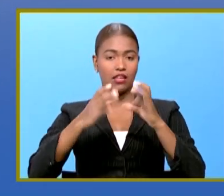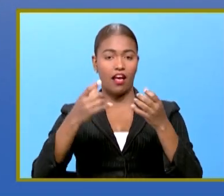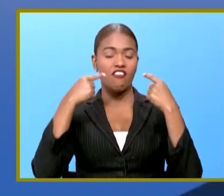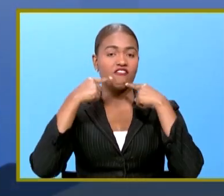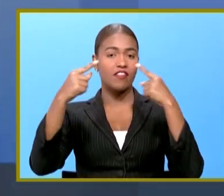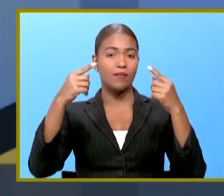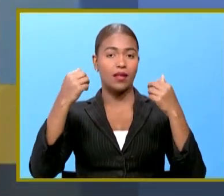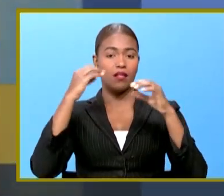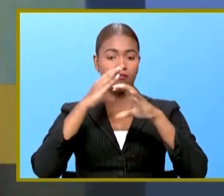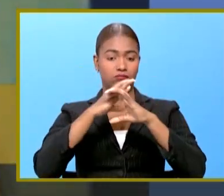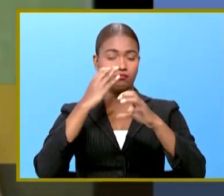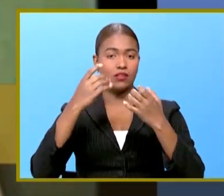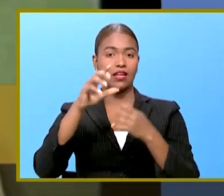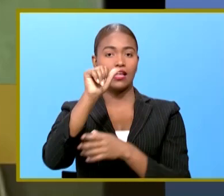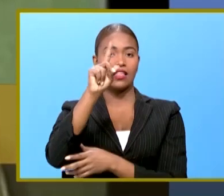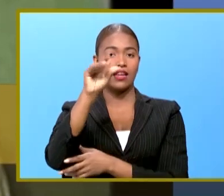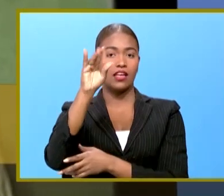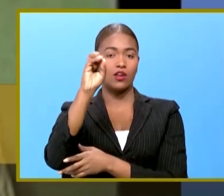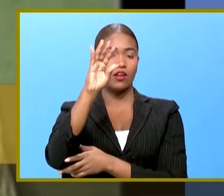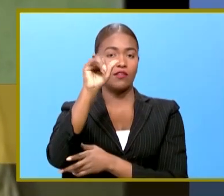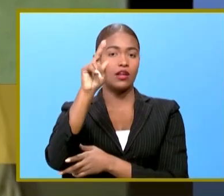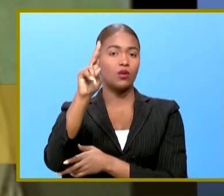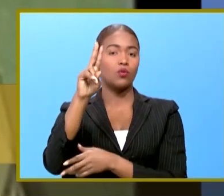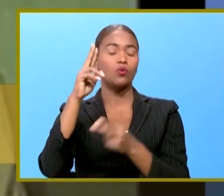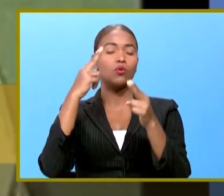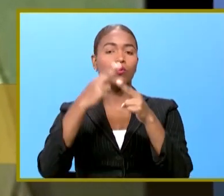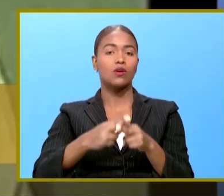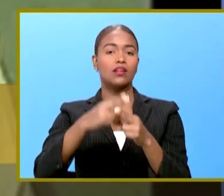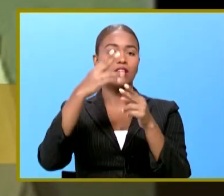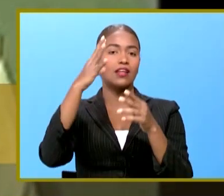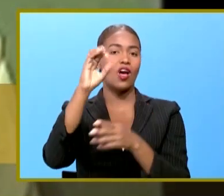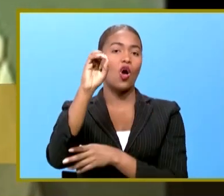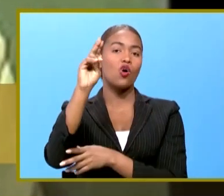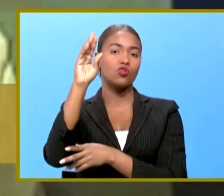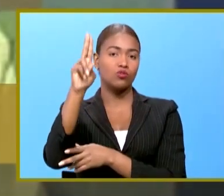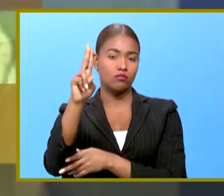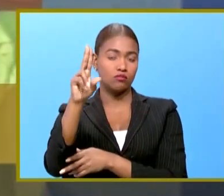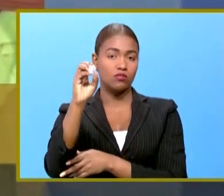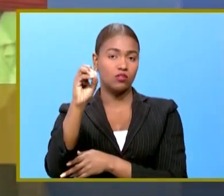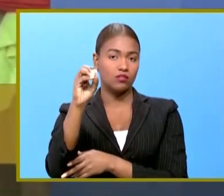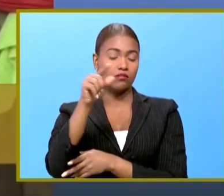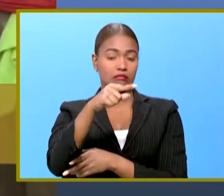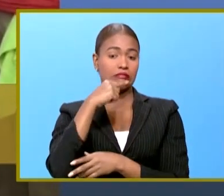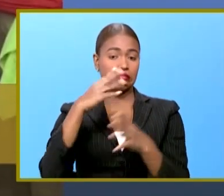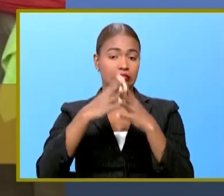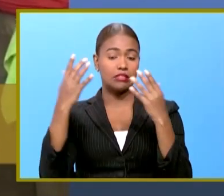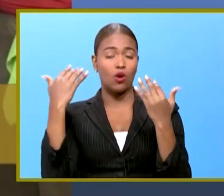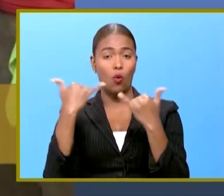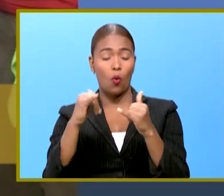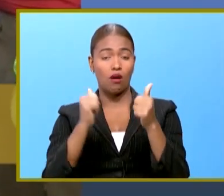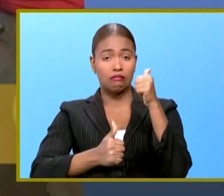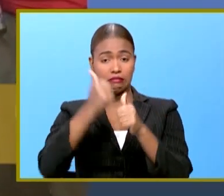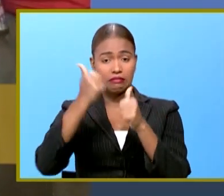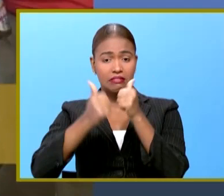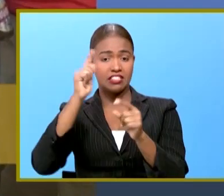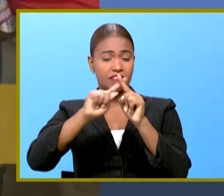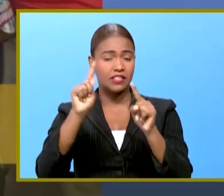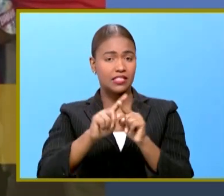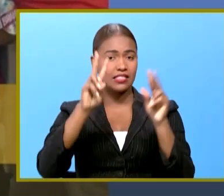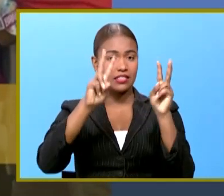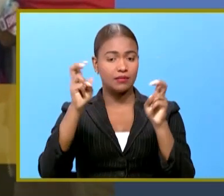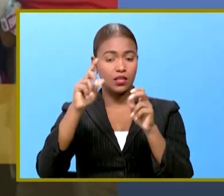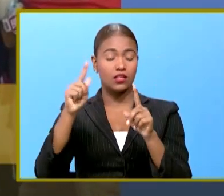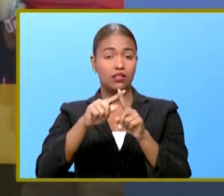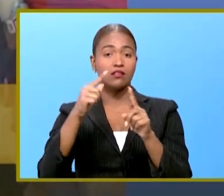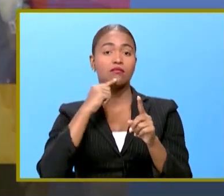del deporte de motor Adriano Abreu conocido como el oso Abreu fue múltiple campeón en distintas categorías y